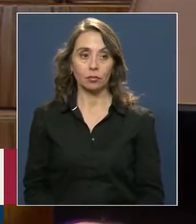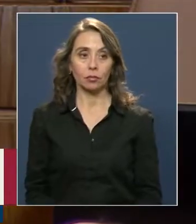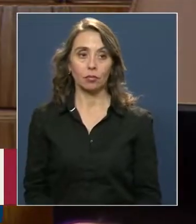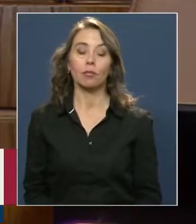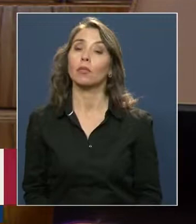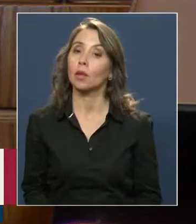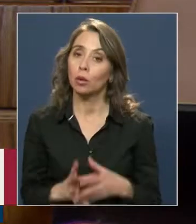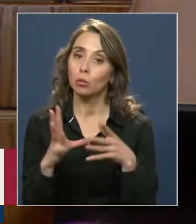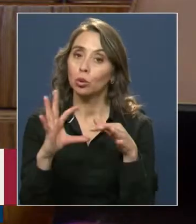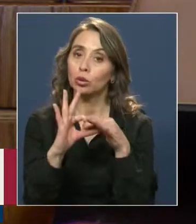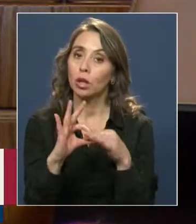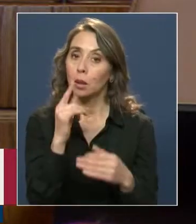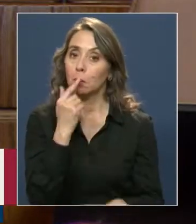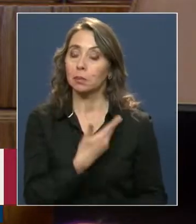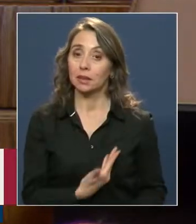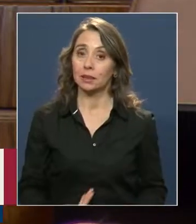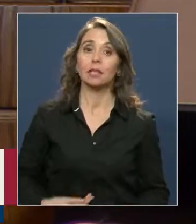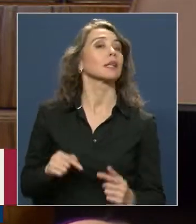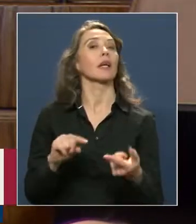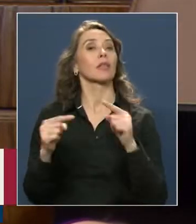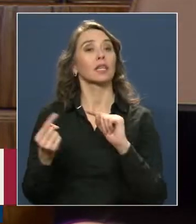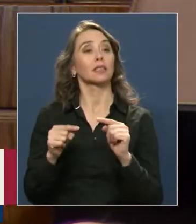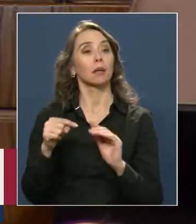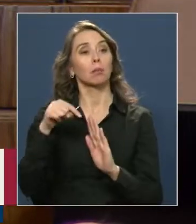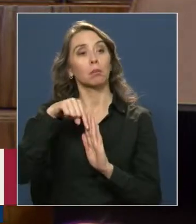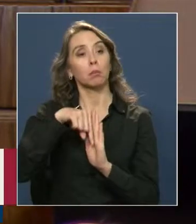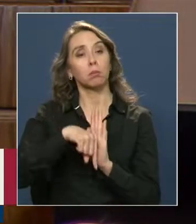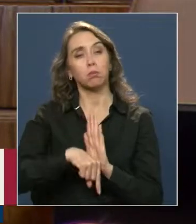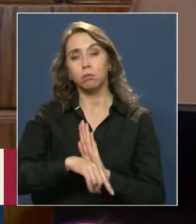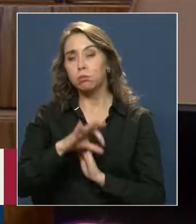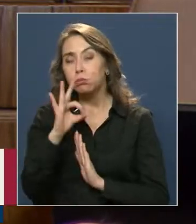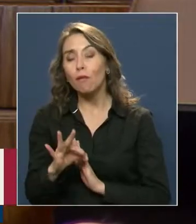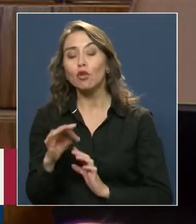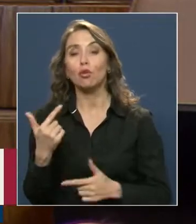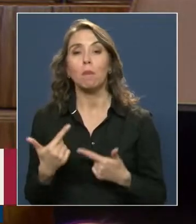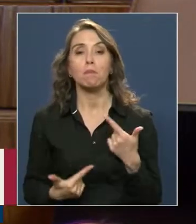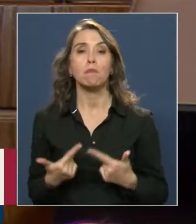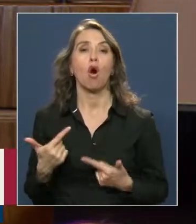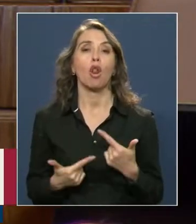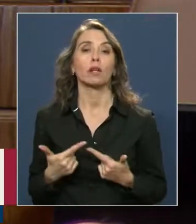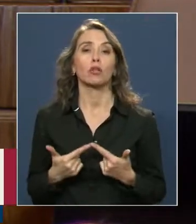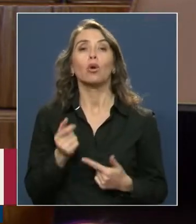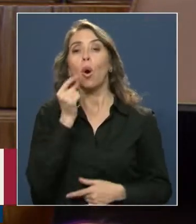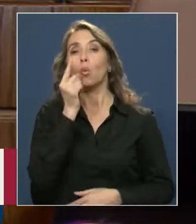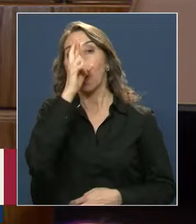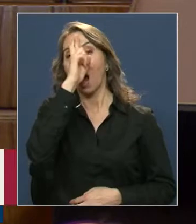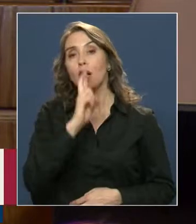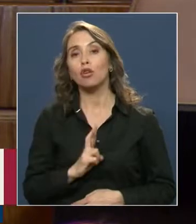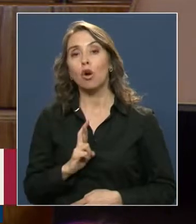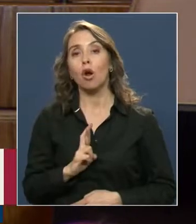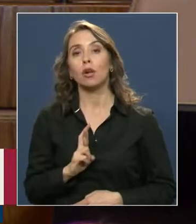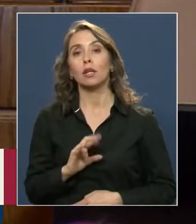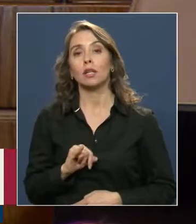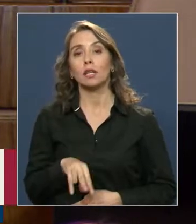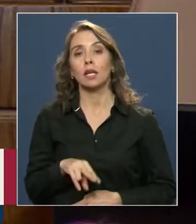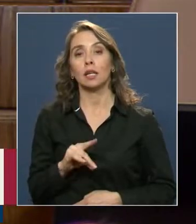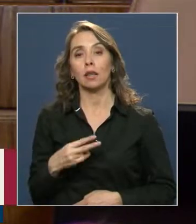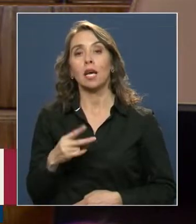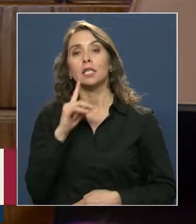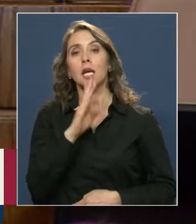Muchas gracias Presidenta. Este es un debate profundamente político respecto del rol del NDH y su integración.